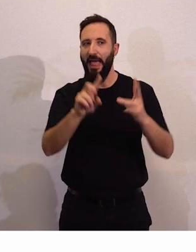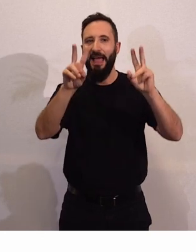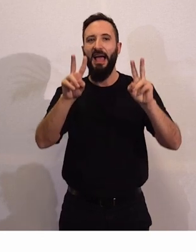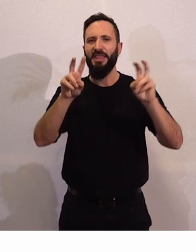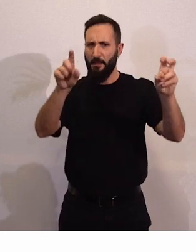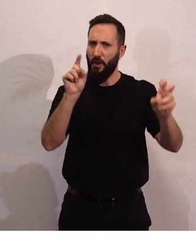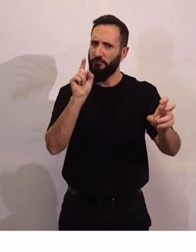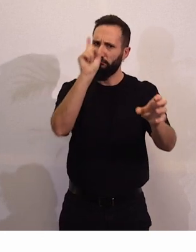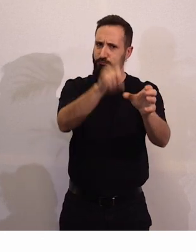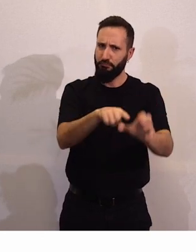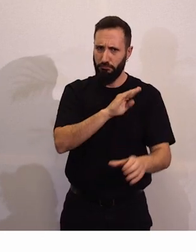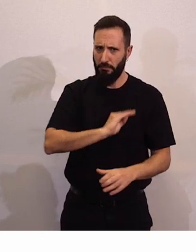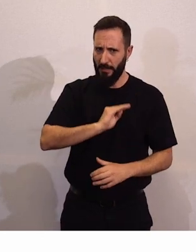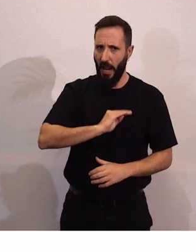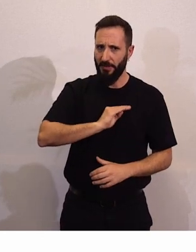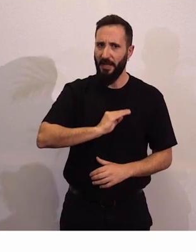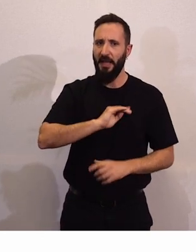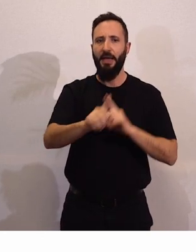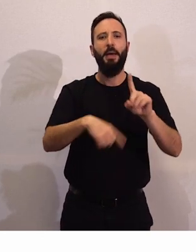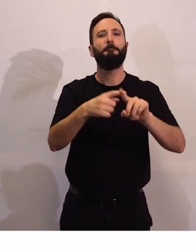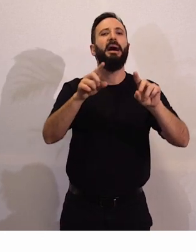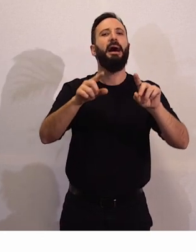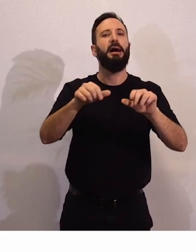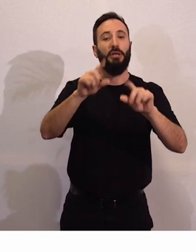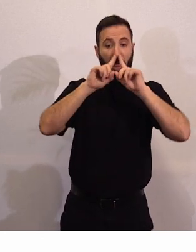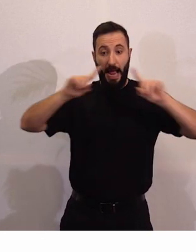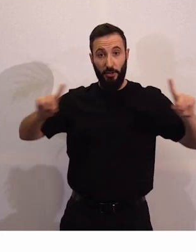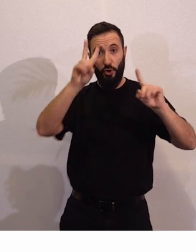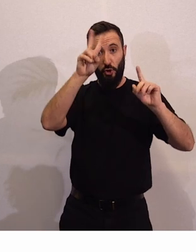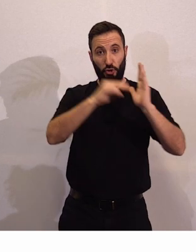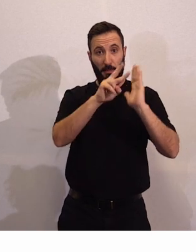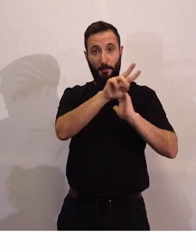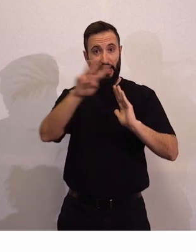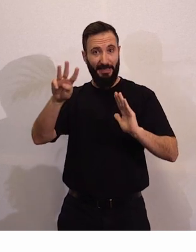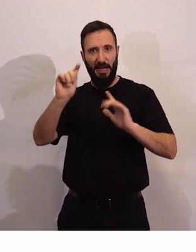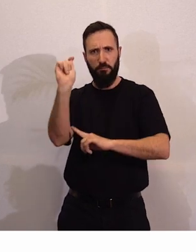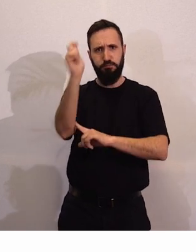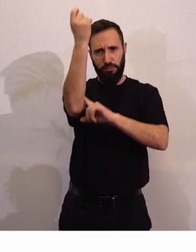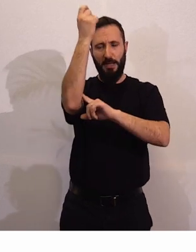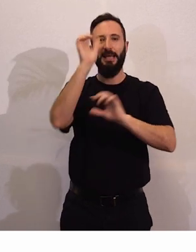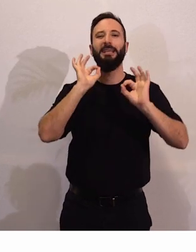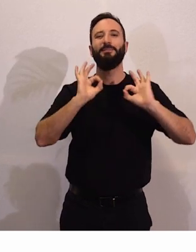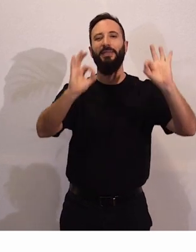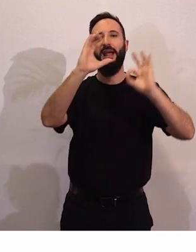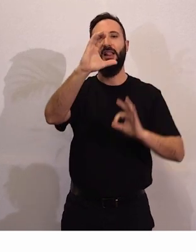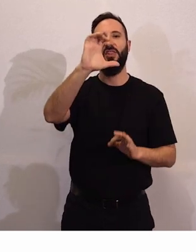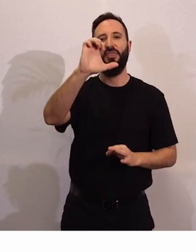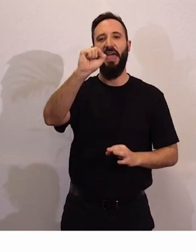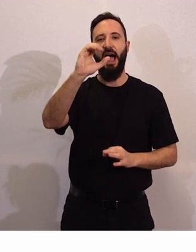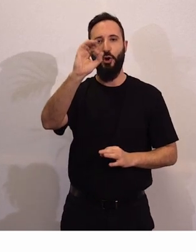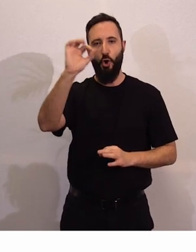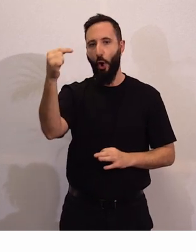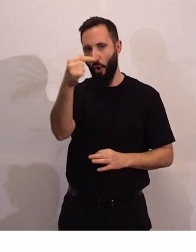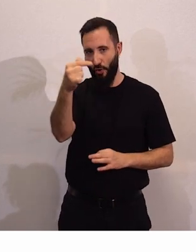muy implicado y que es uno de los grandes logros de este año y es el CEACOC para los que no lo sepáis lo que significa